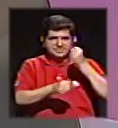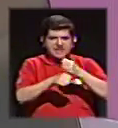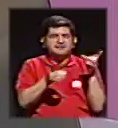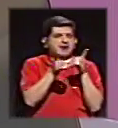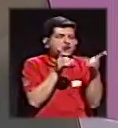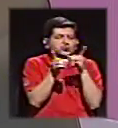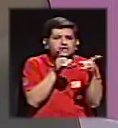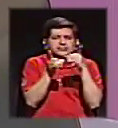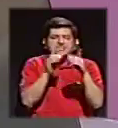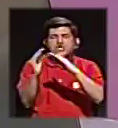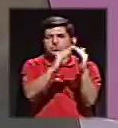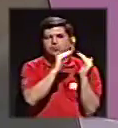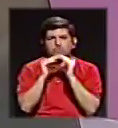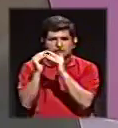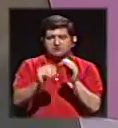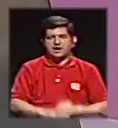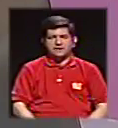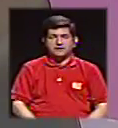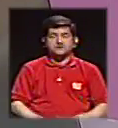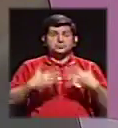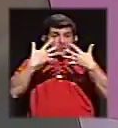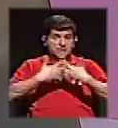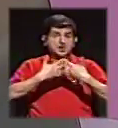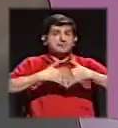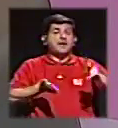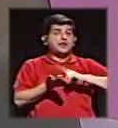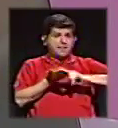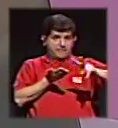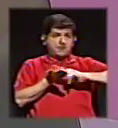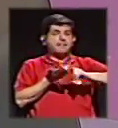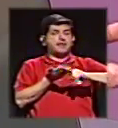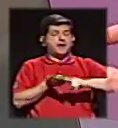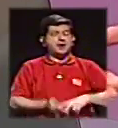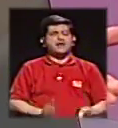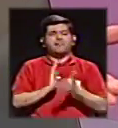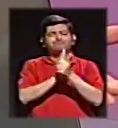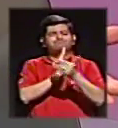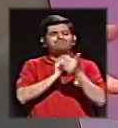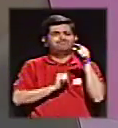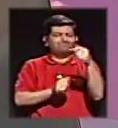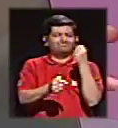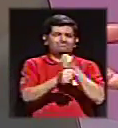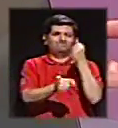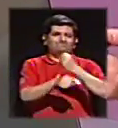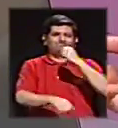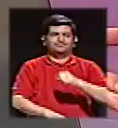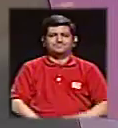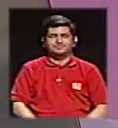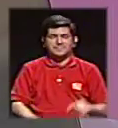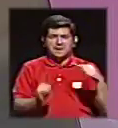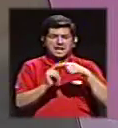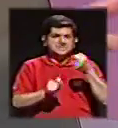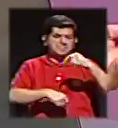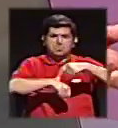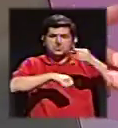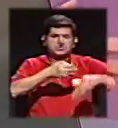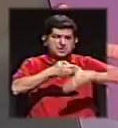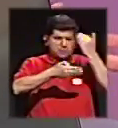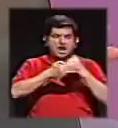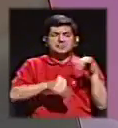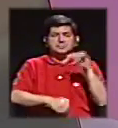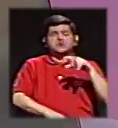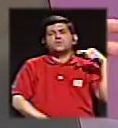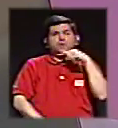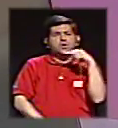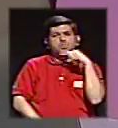distrital y barrial y la maquinaria de liberación nacional es experta en hacer eso. Hasta hace poco también el partido